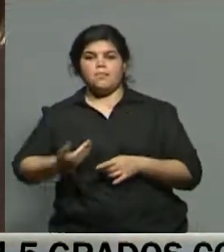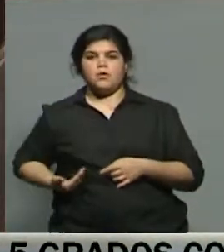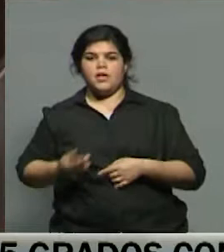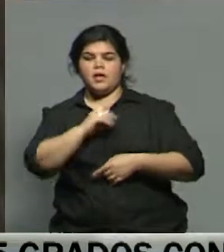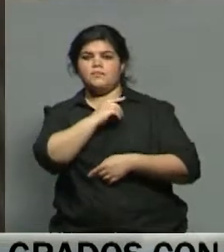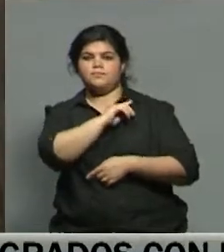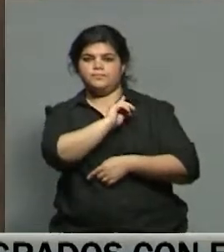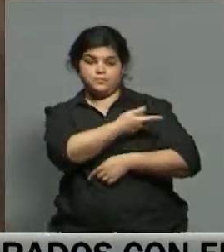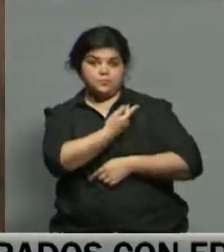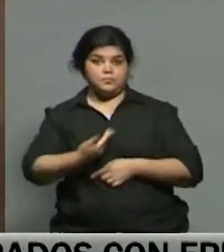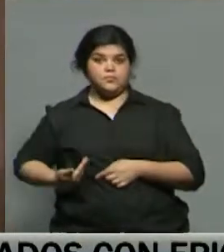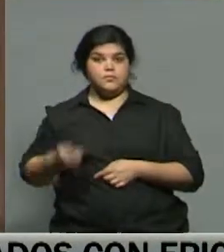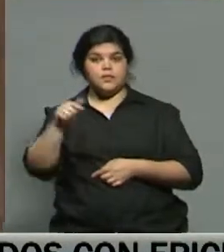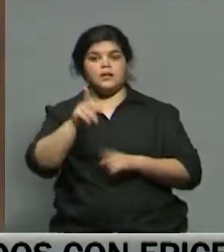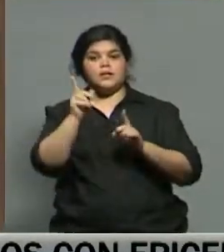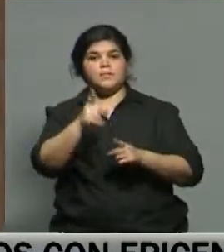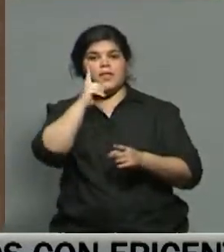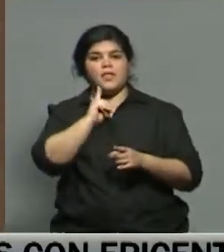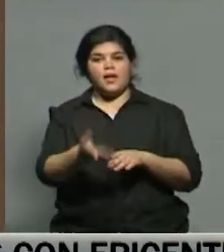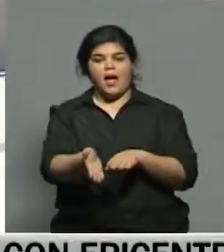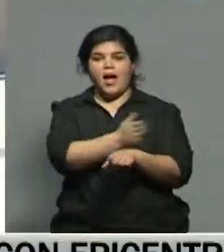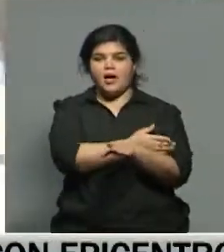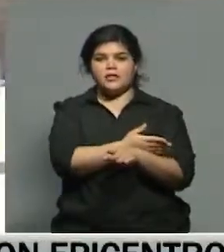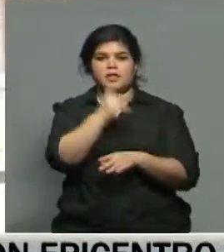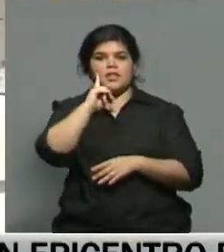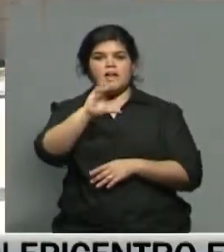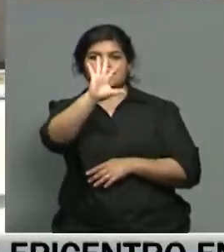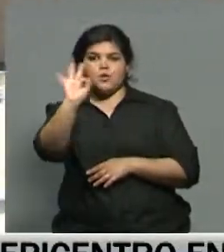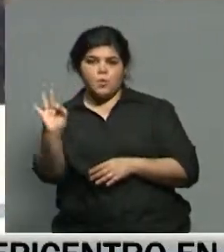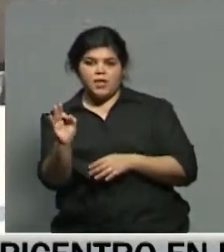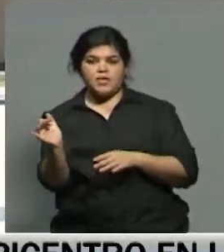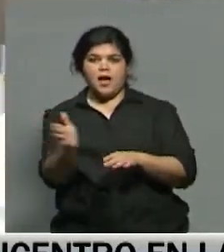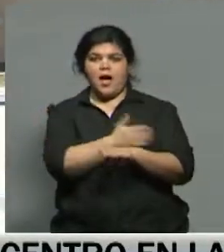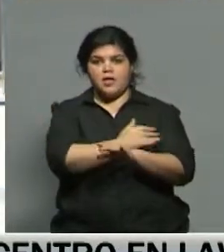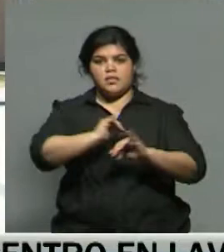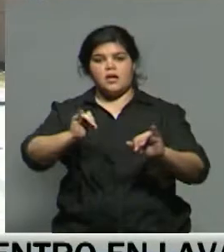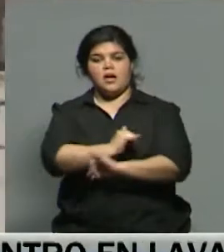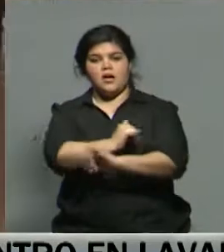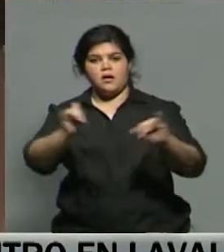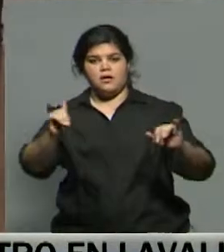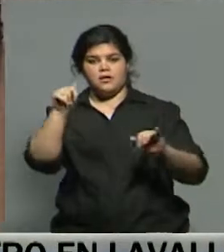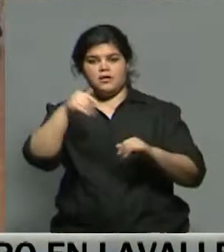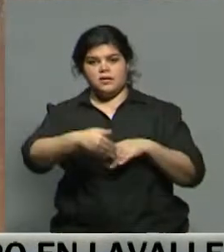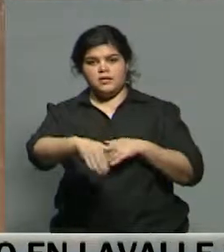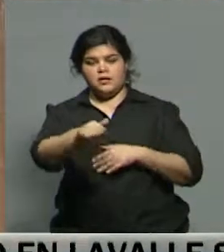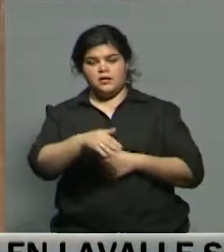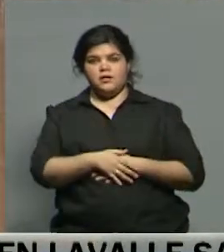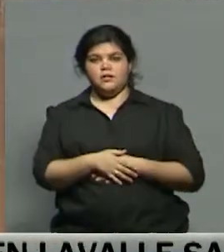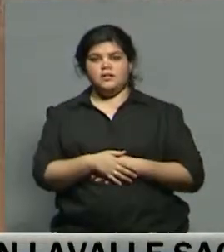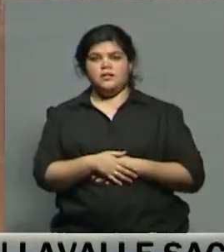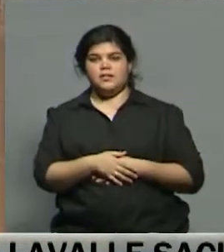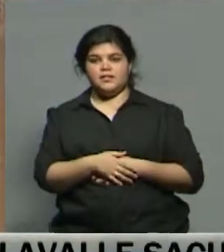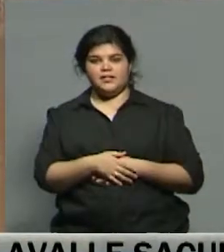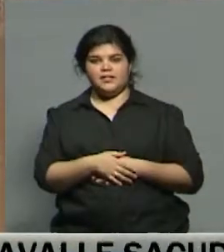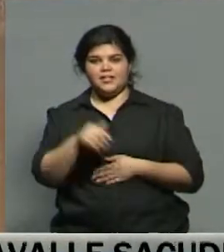va a tener que establecer estos días con una antelación de 50 días a la finalización del año calendario. Y frente